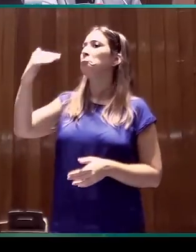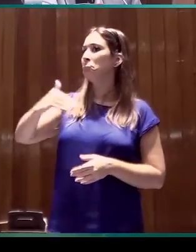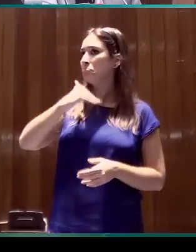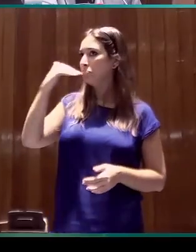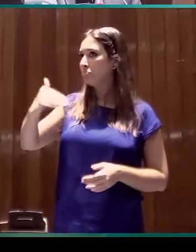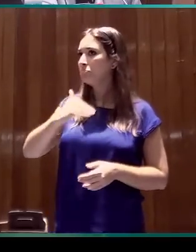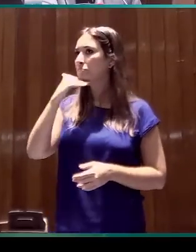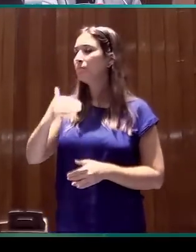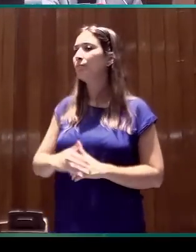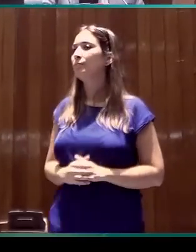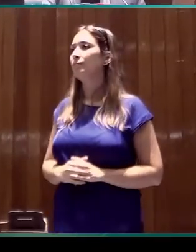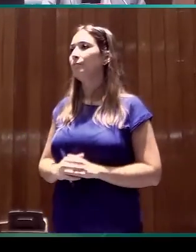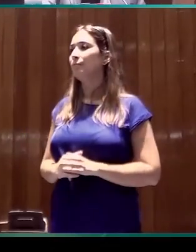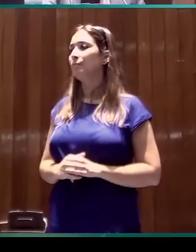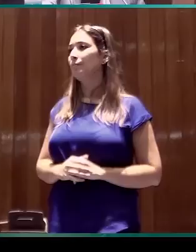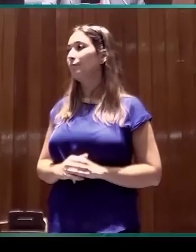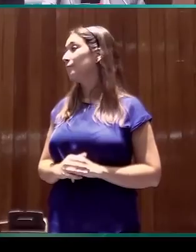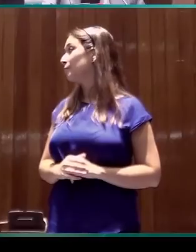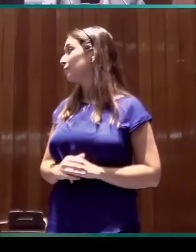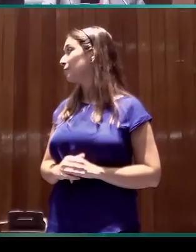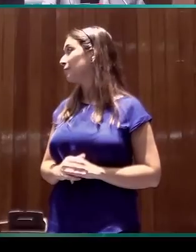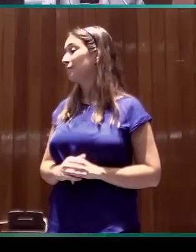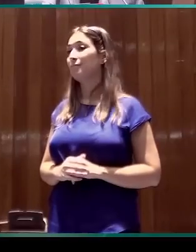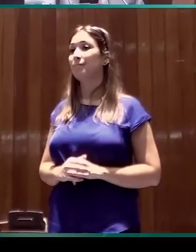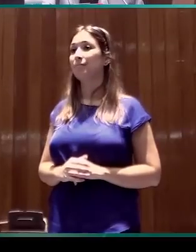importante.